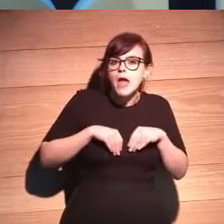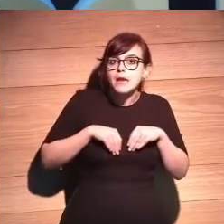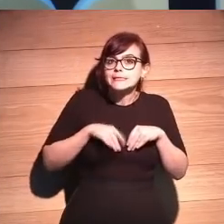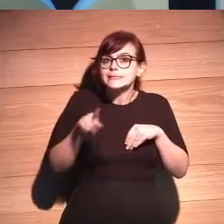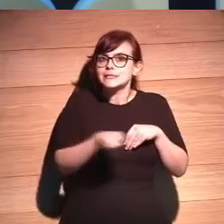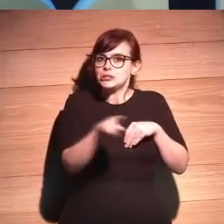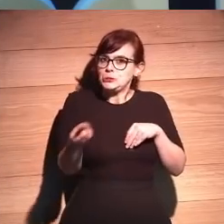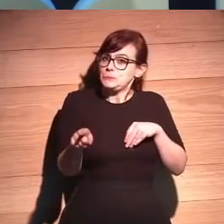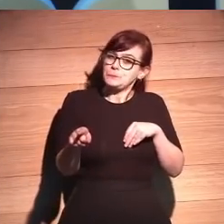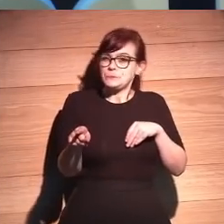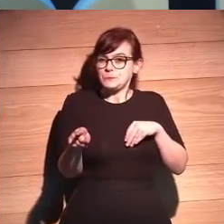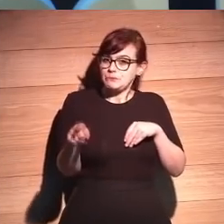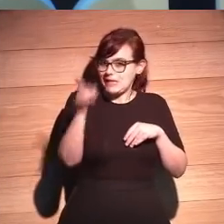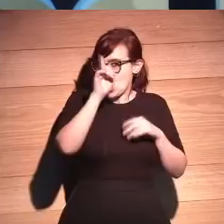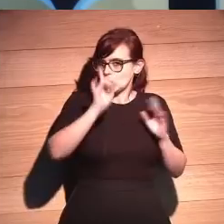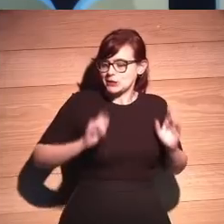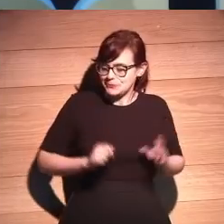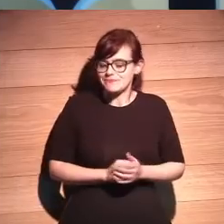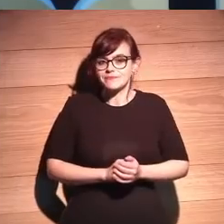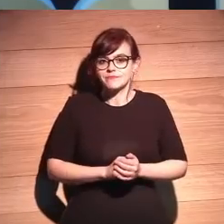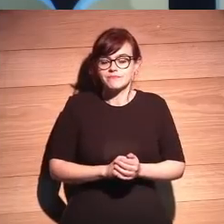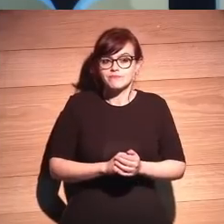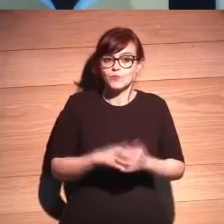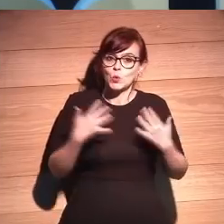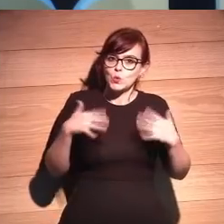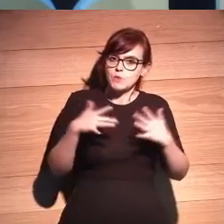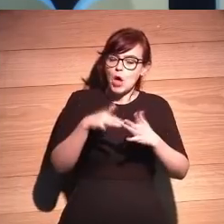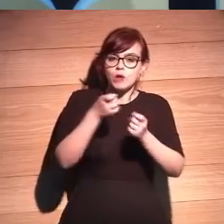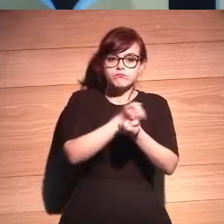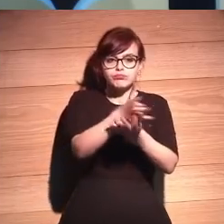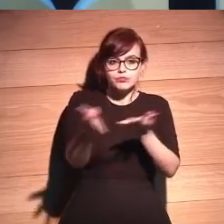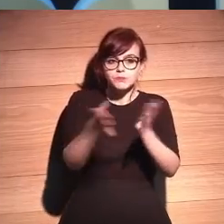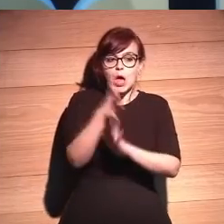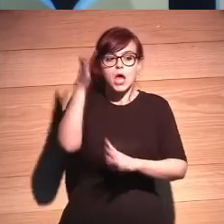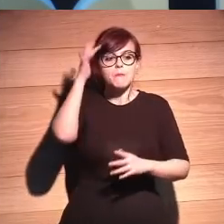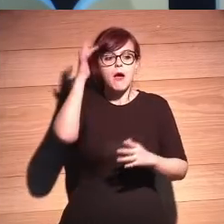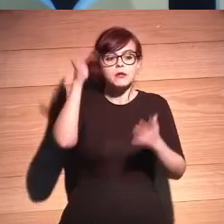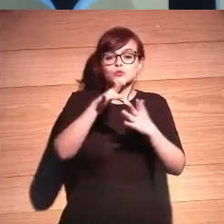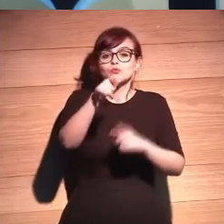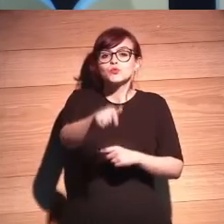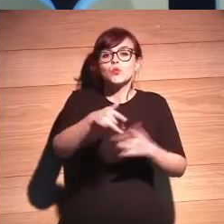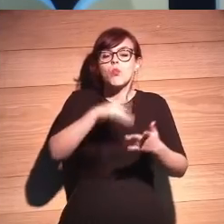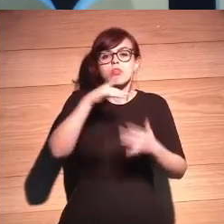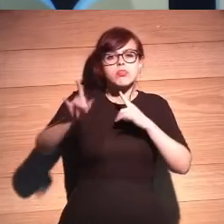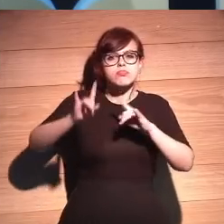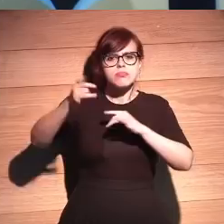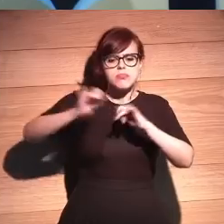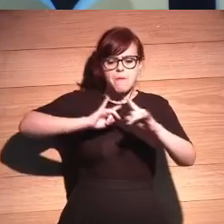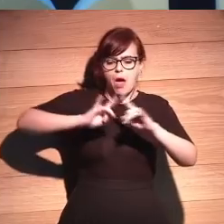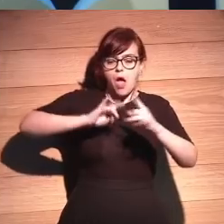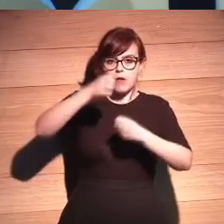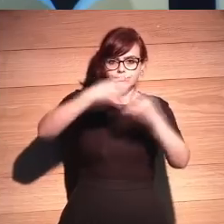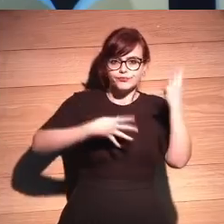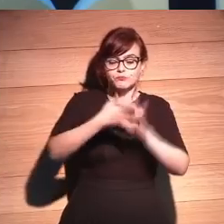No lo sé. No lo sé. Para todas las aristas que implican. Sí. El día que tengas unas llamadas telefónicas